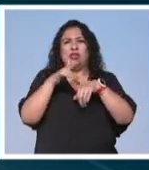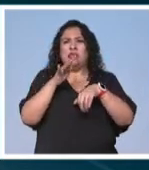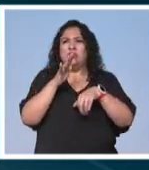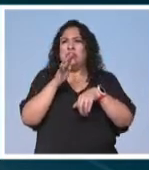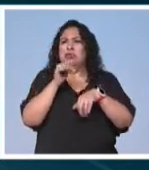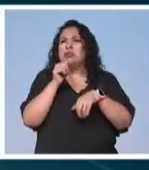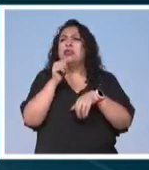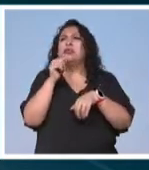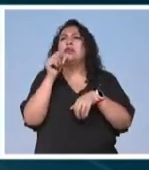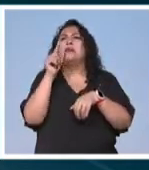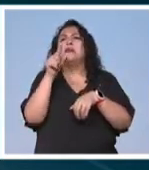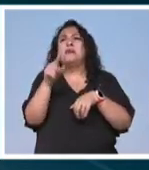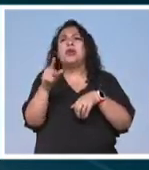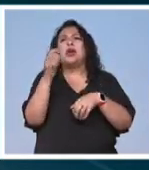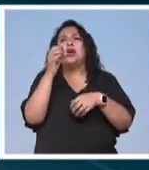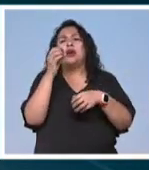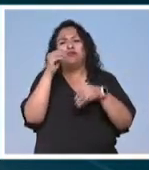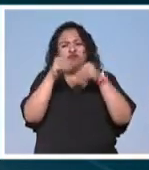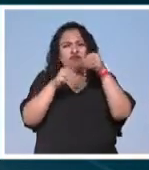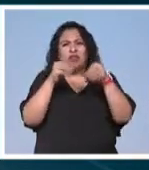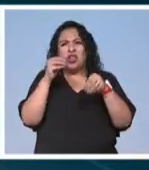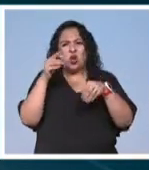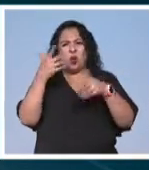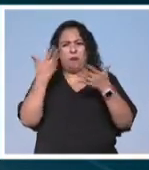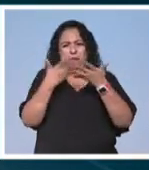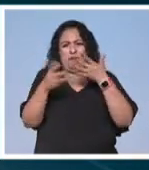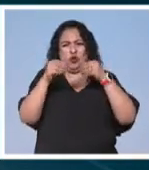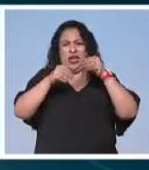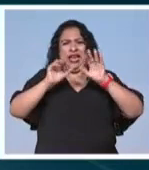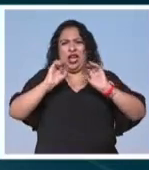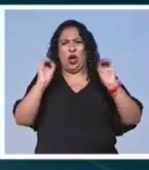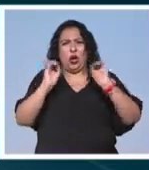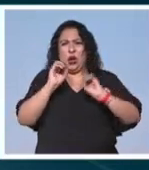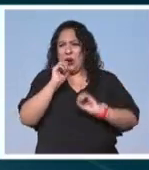desarrollar obras trabajadas a detalle sin la mano humana